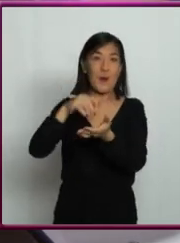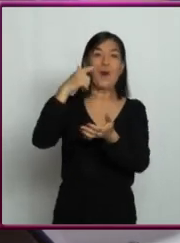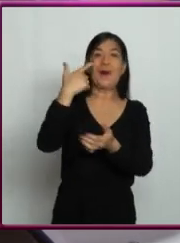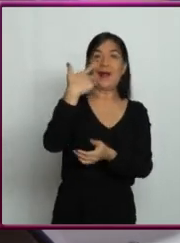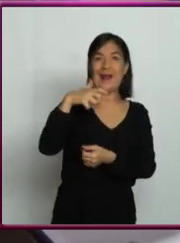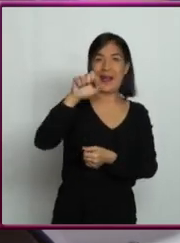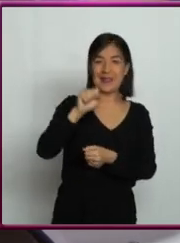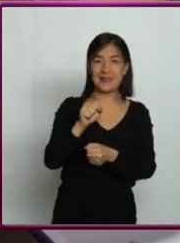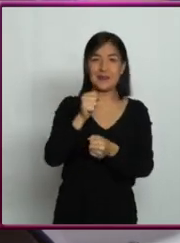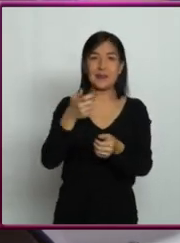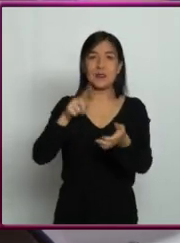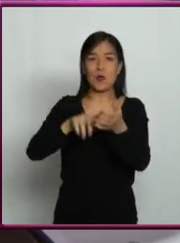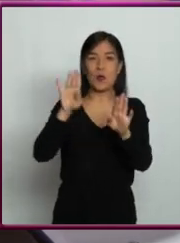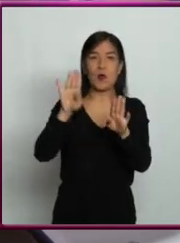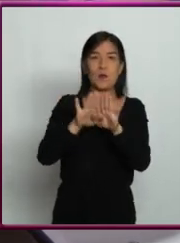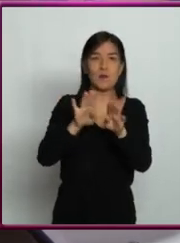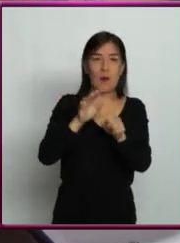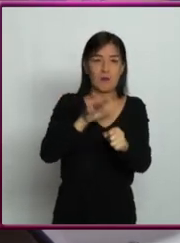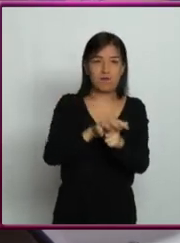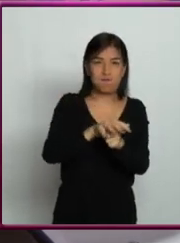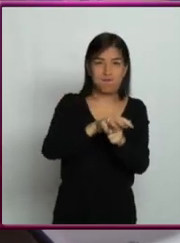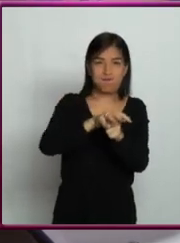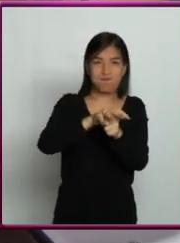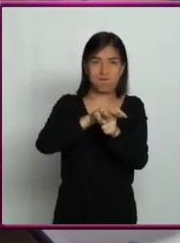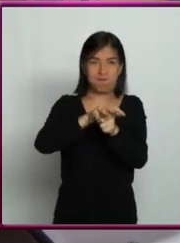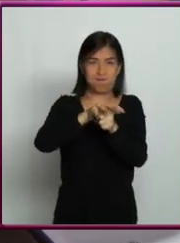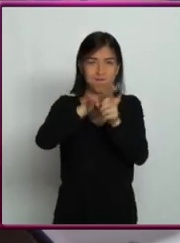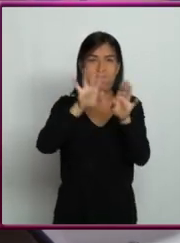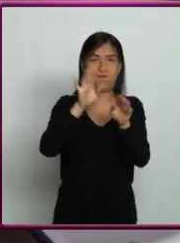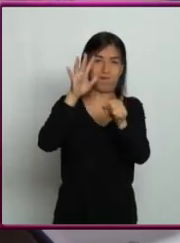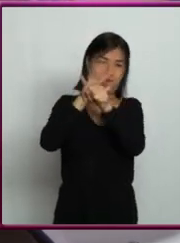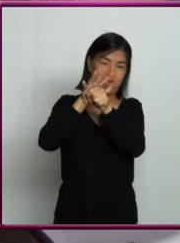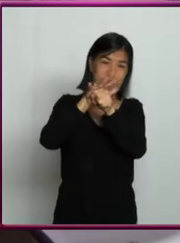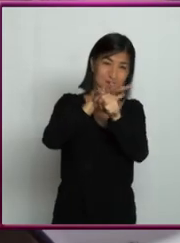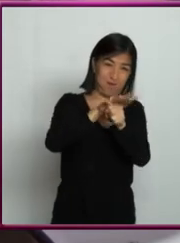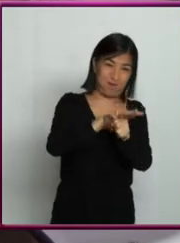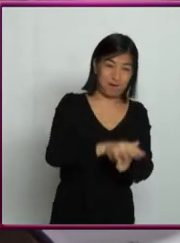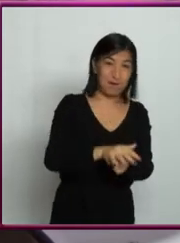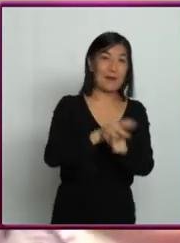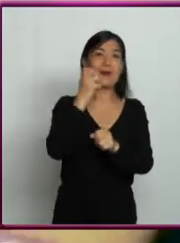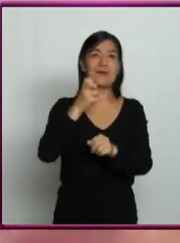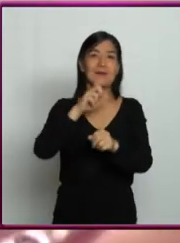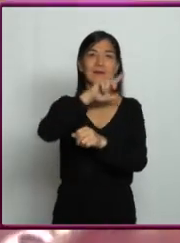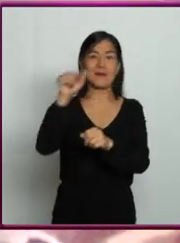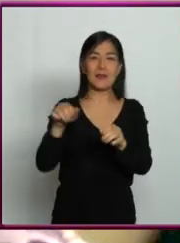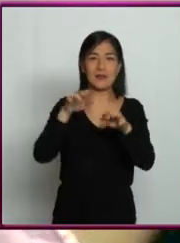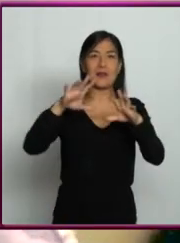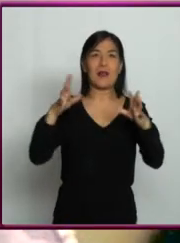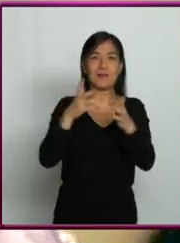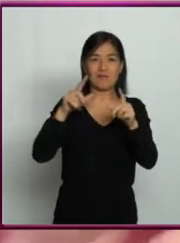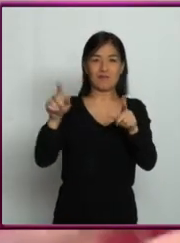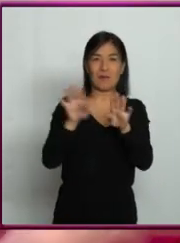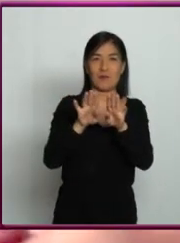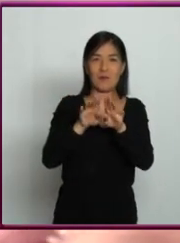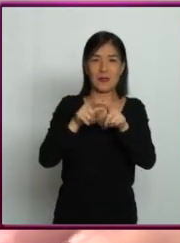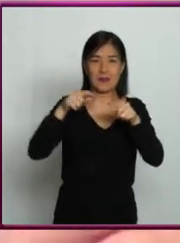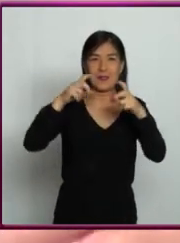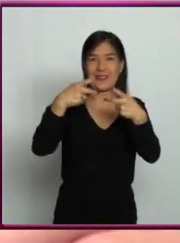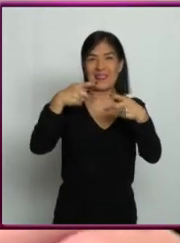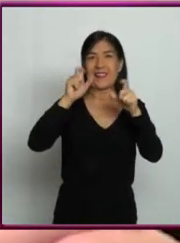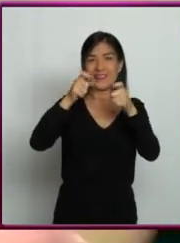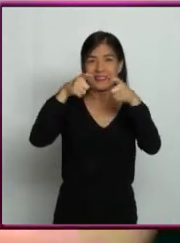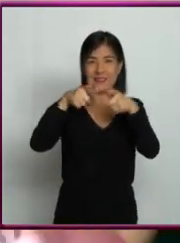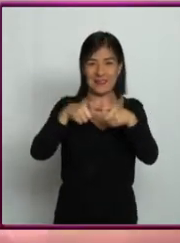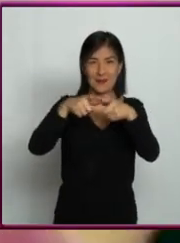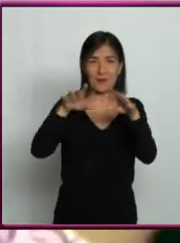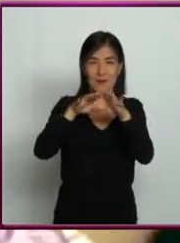va colapsando, porque llega a pesar mucho, se va colapsando y forma un disco. Y de ese disco, ese polvo